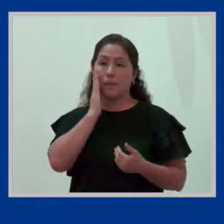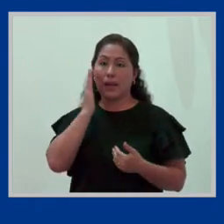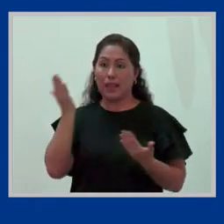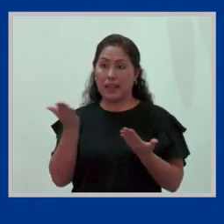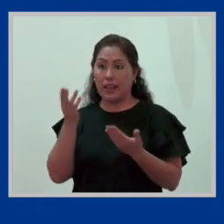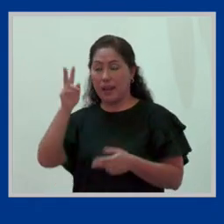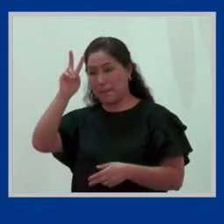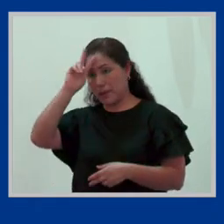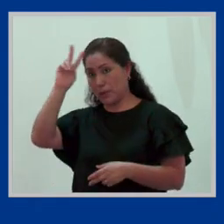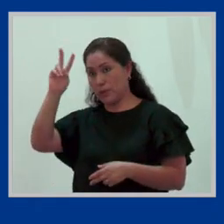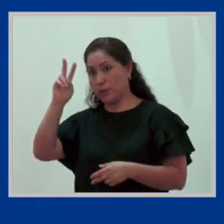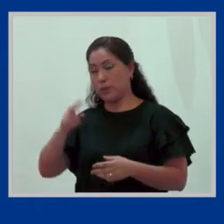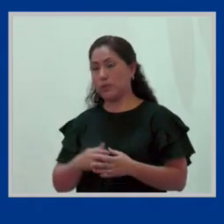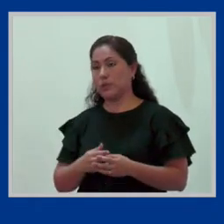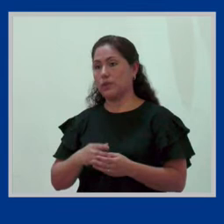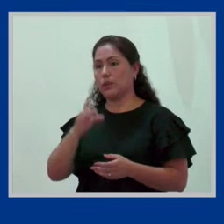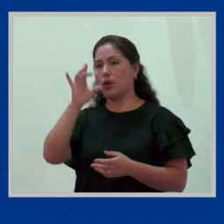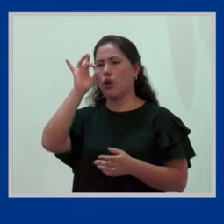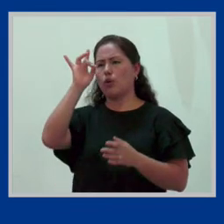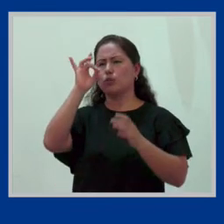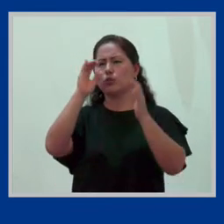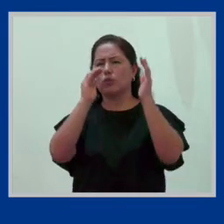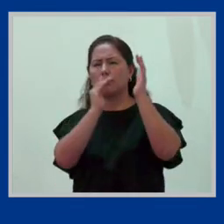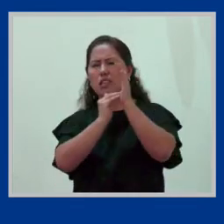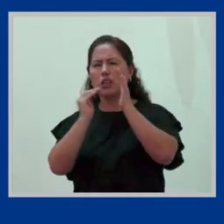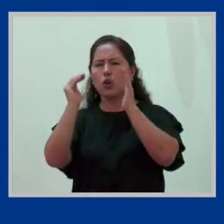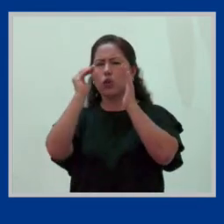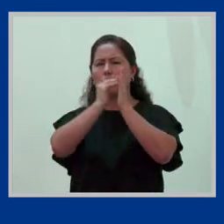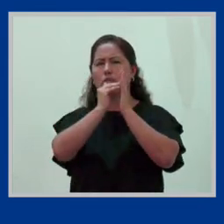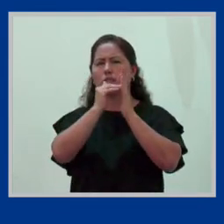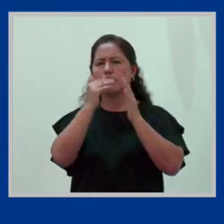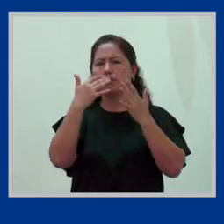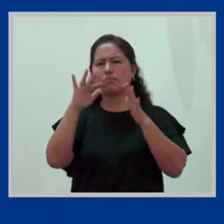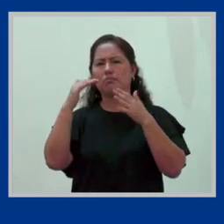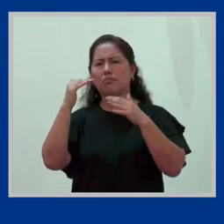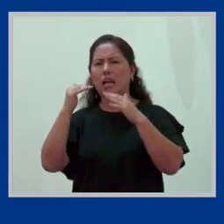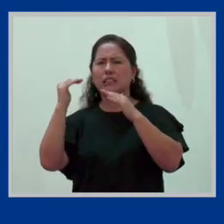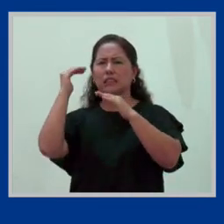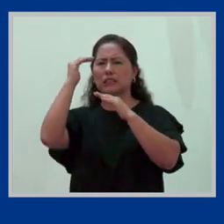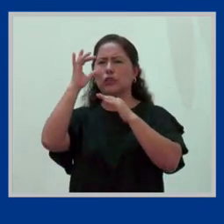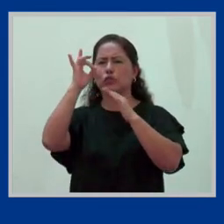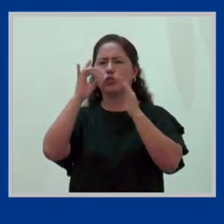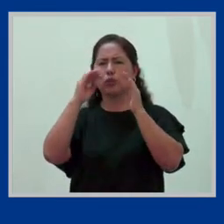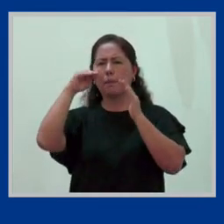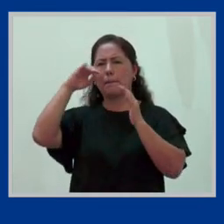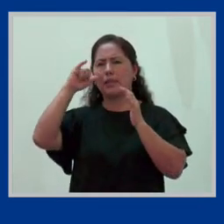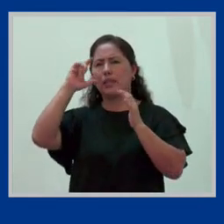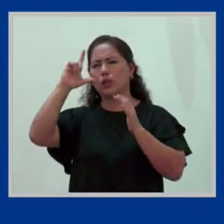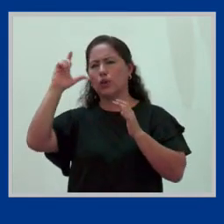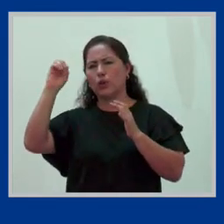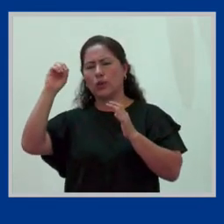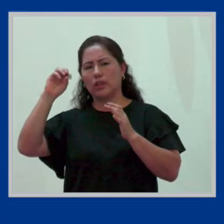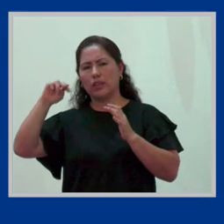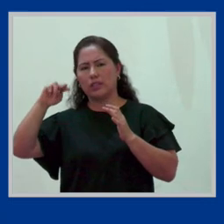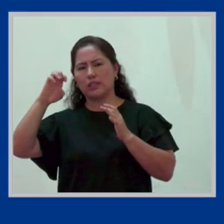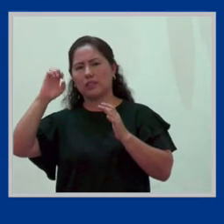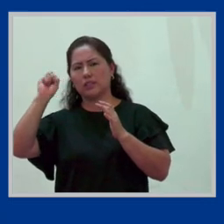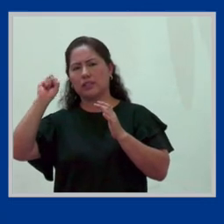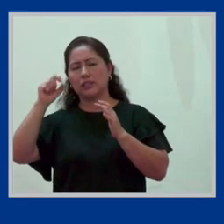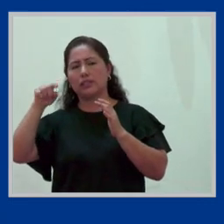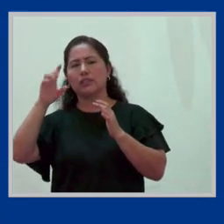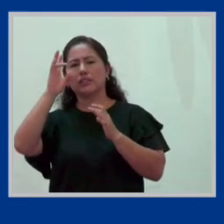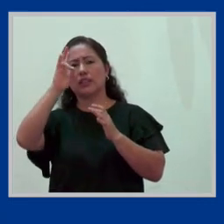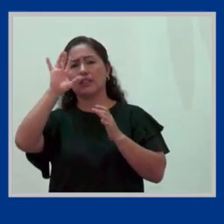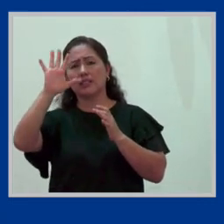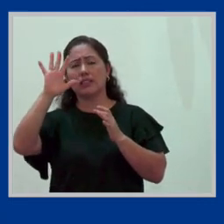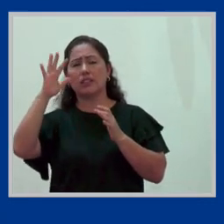Perú, que son más de 8 millones de mamás, de las cuales el 65%